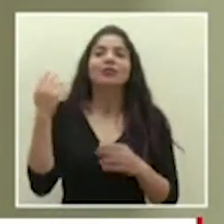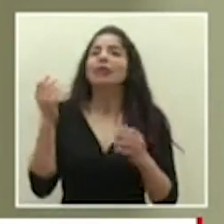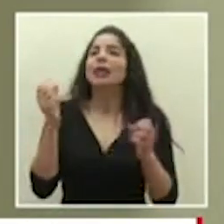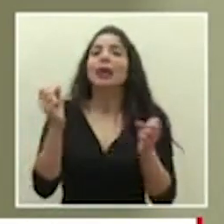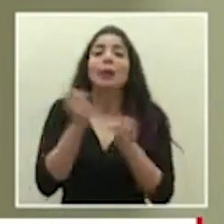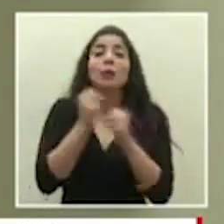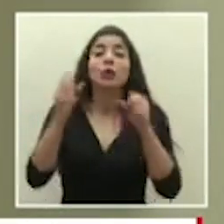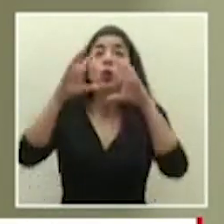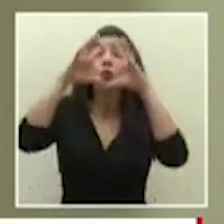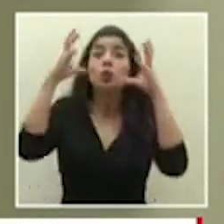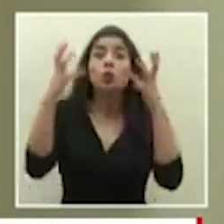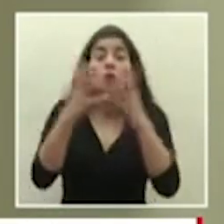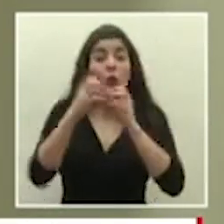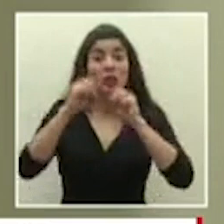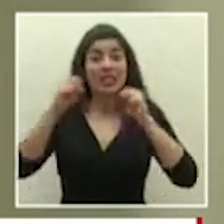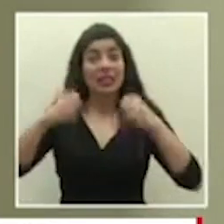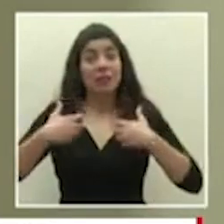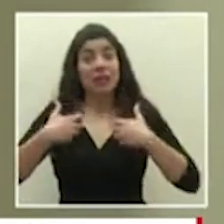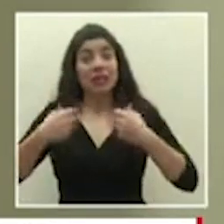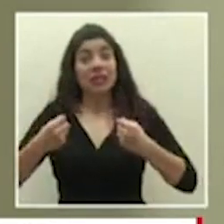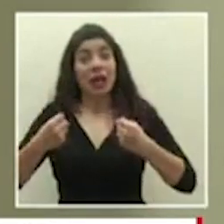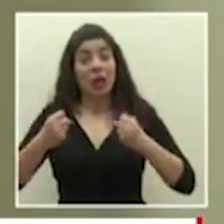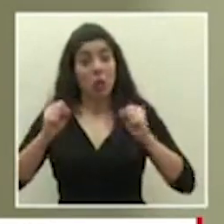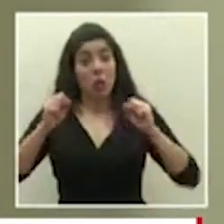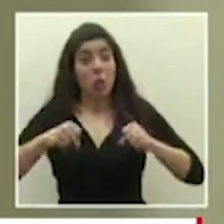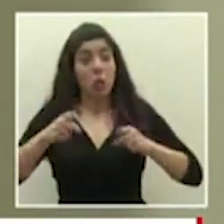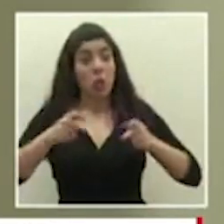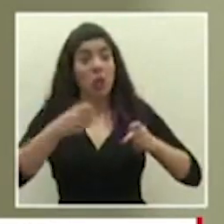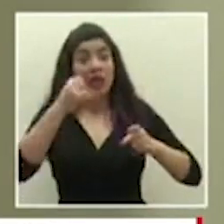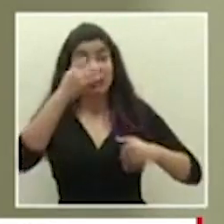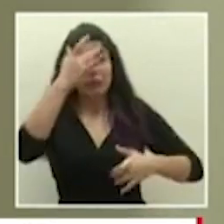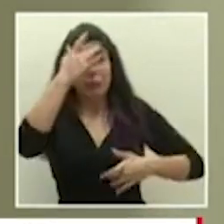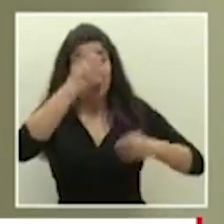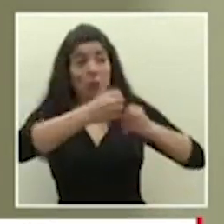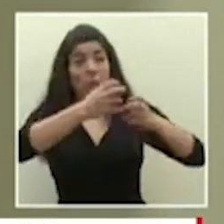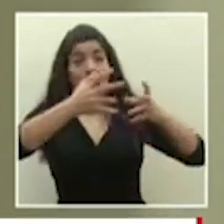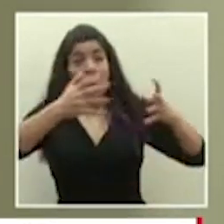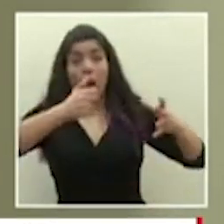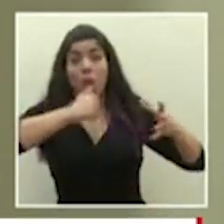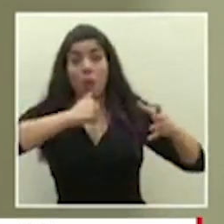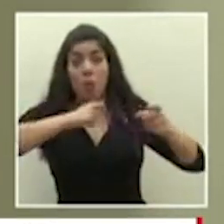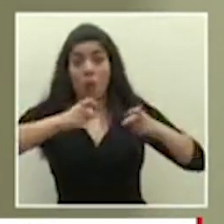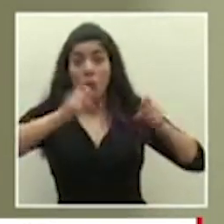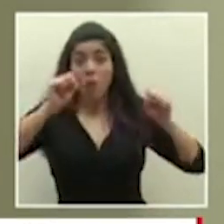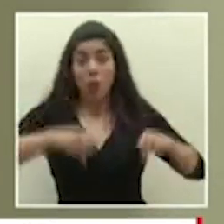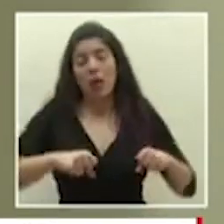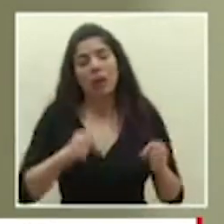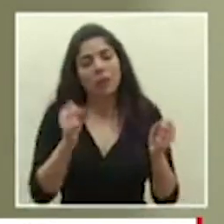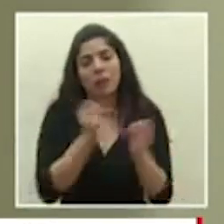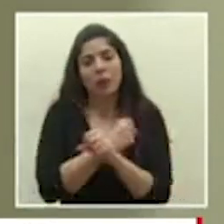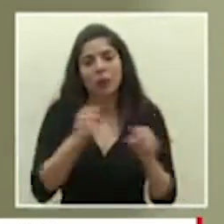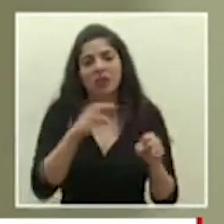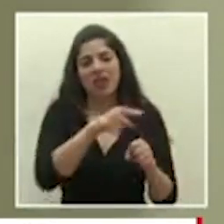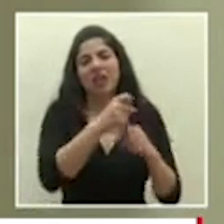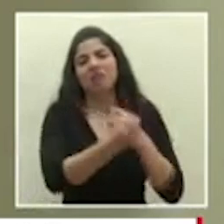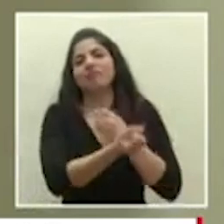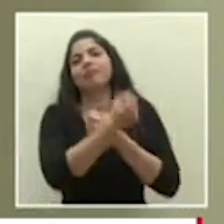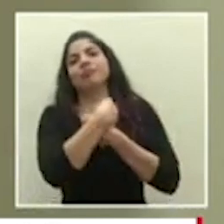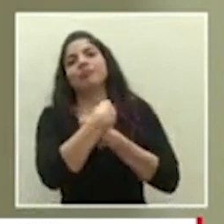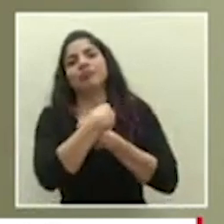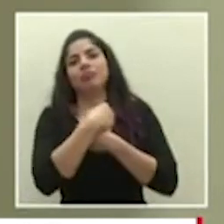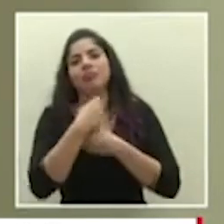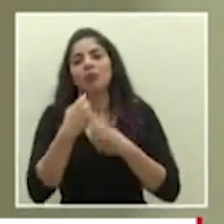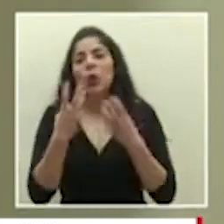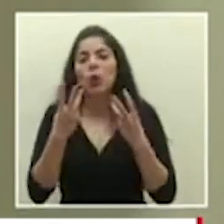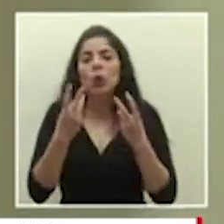salud en el mundo que aguante un crecimiento exponencial que simplemente llega a rebasar la capacidad